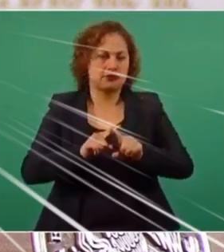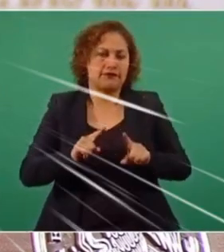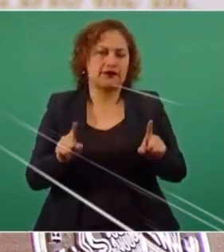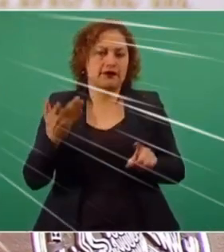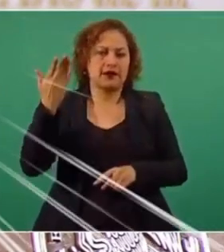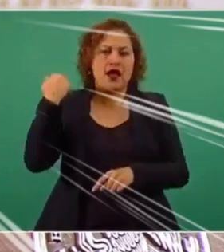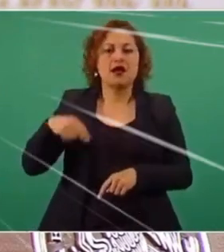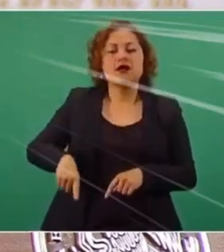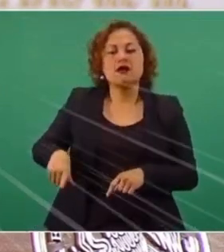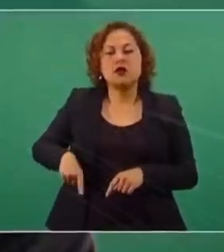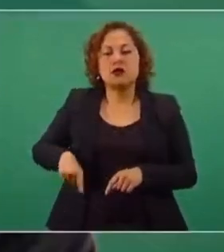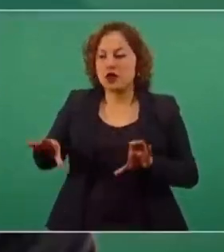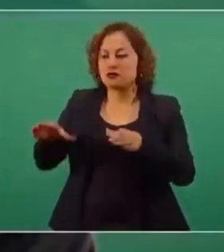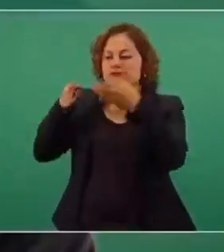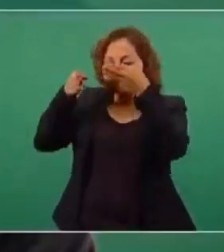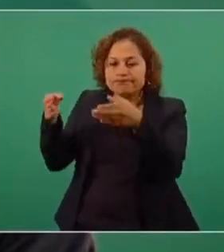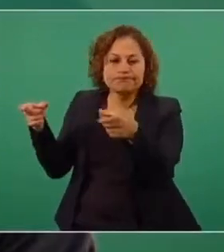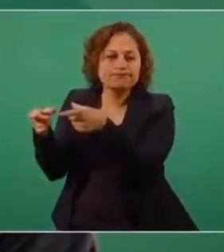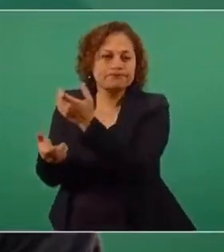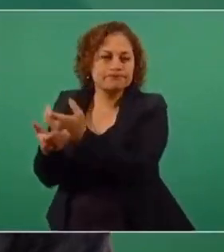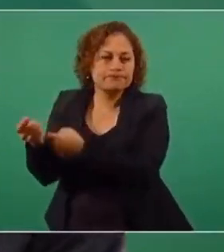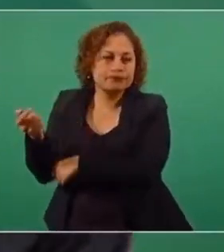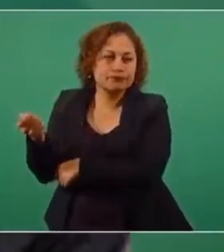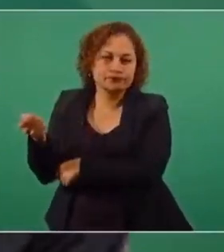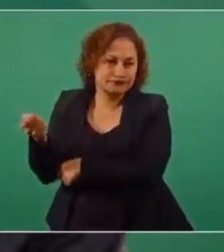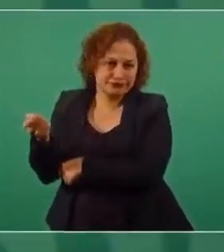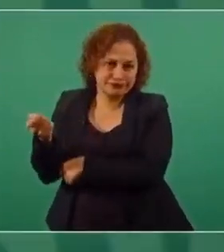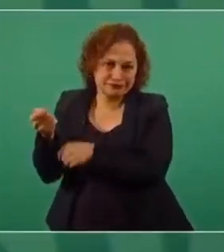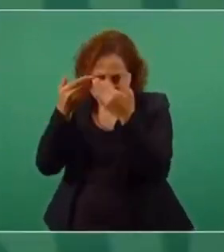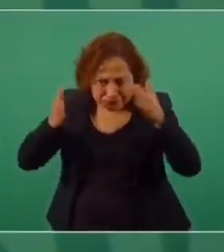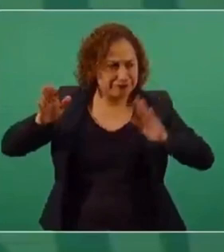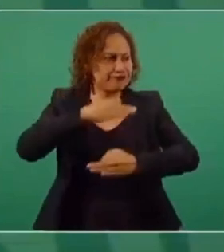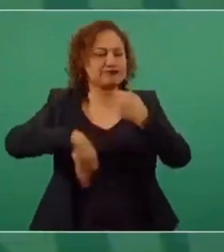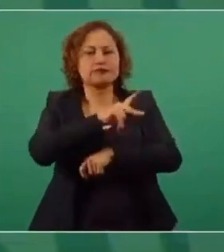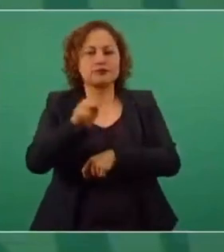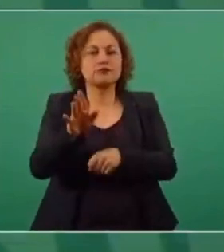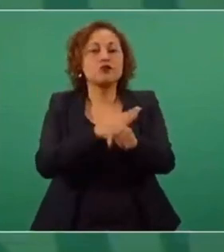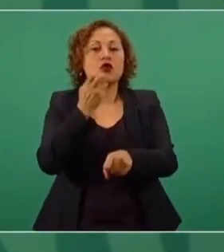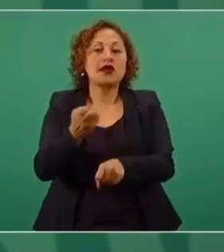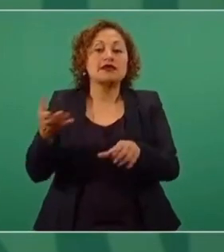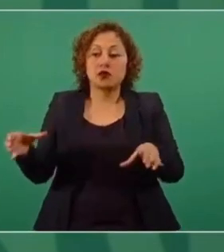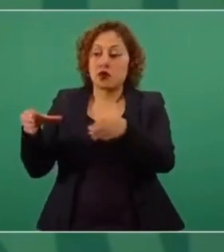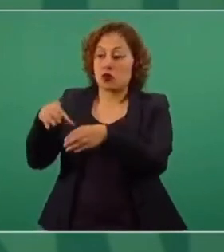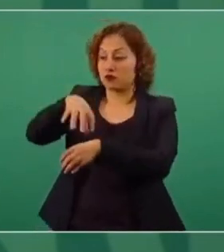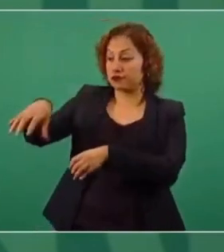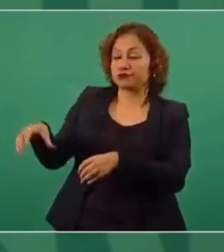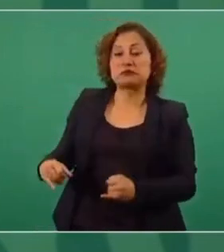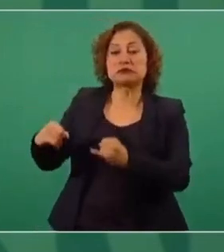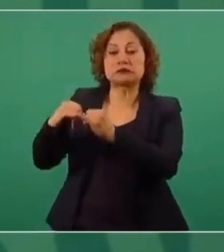solo al servicio de una minoría. Entonces, todos esos organismos autónomos que solo ven